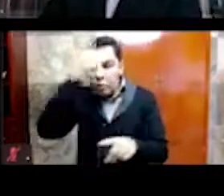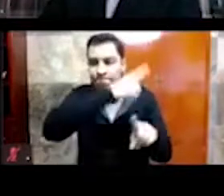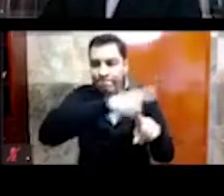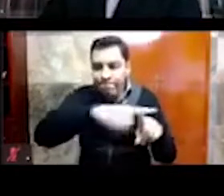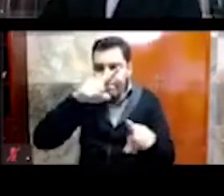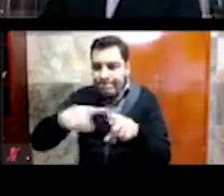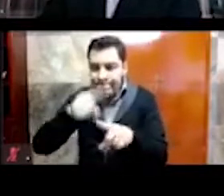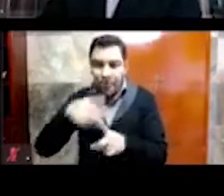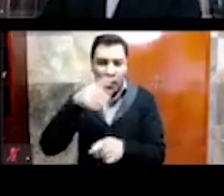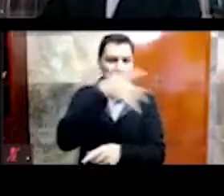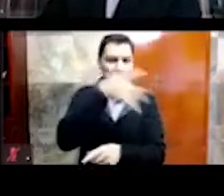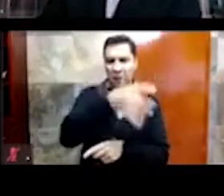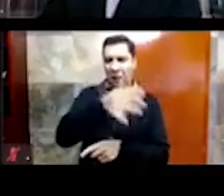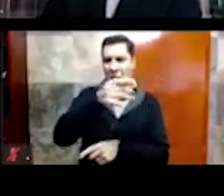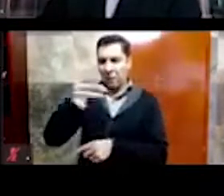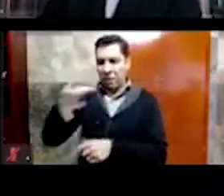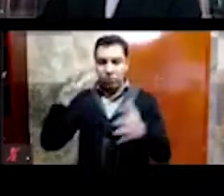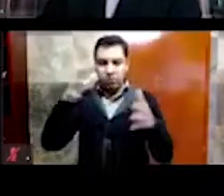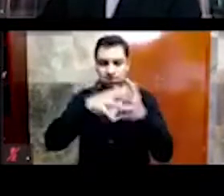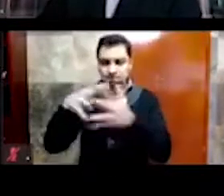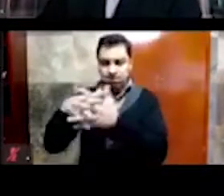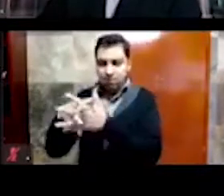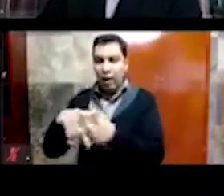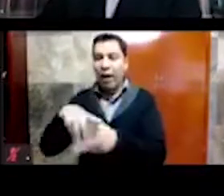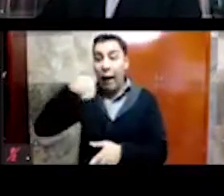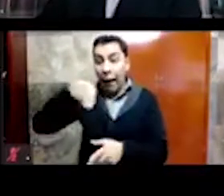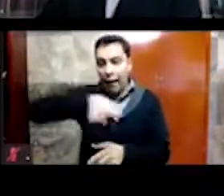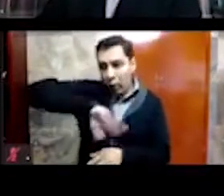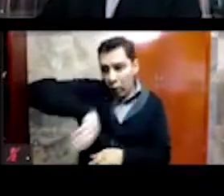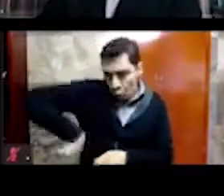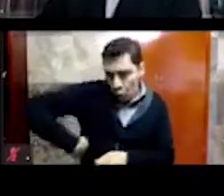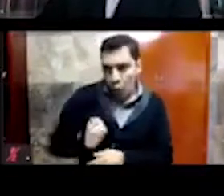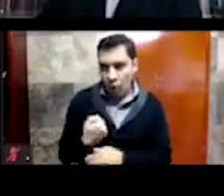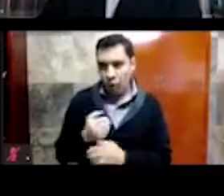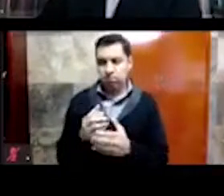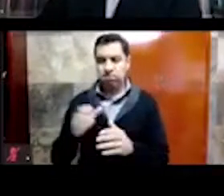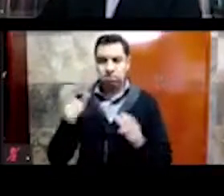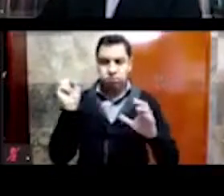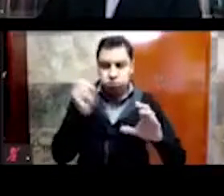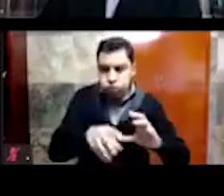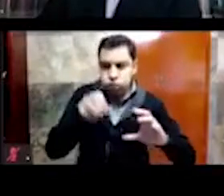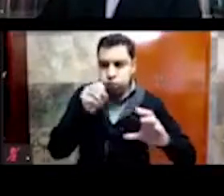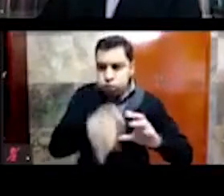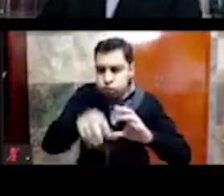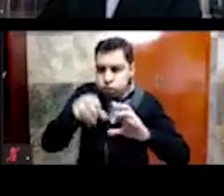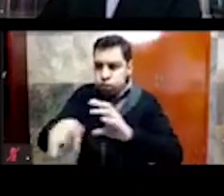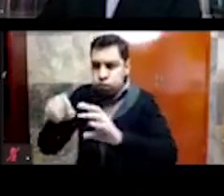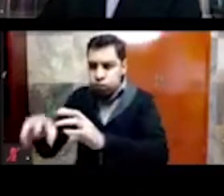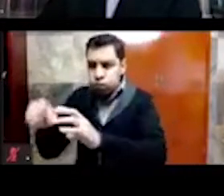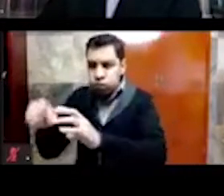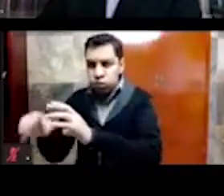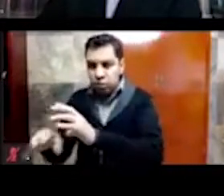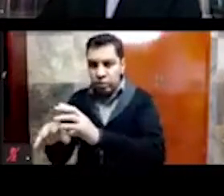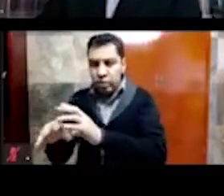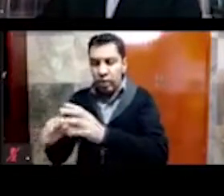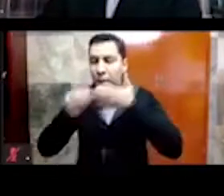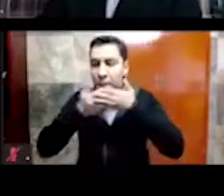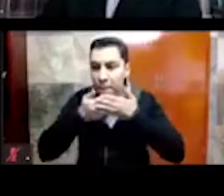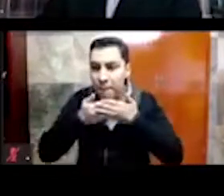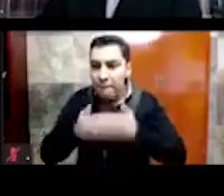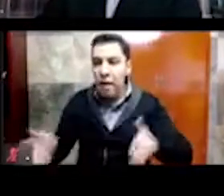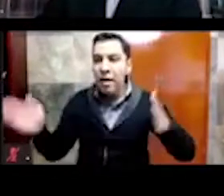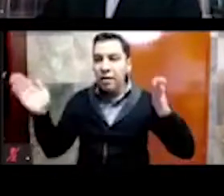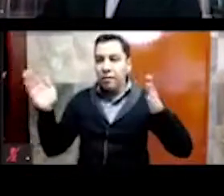de Mesoamérica. Quisiera comentar que esta es la primera ventana arqueológica que se abre en la Ciudad de